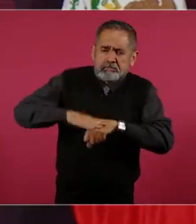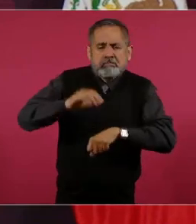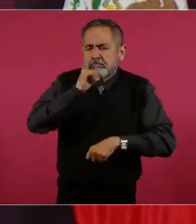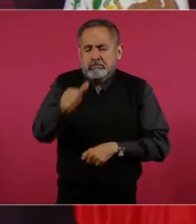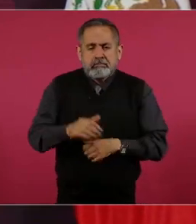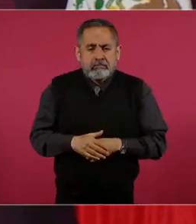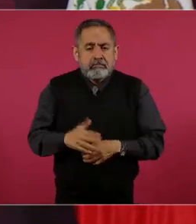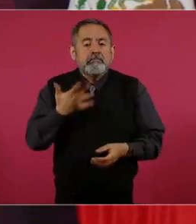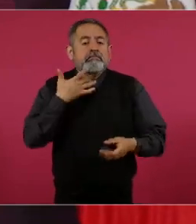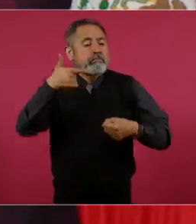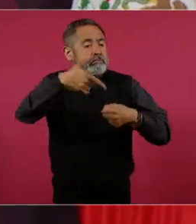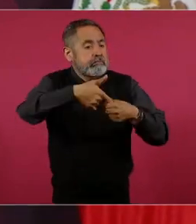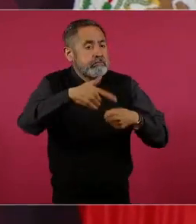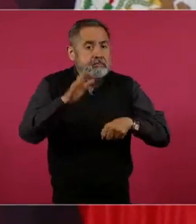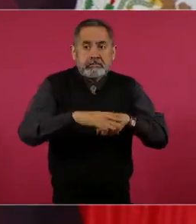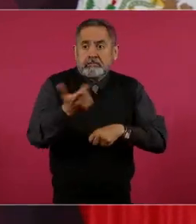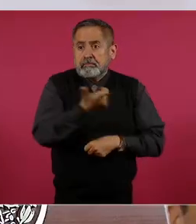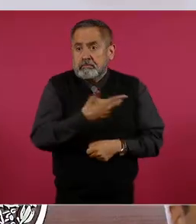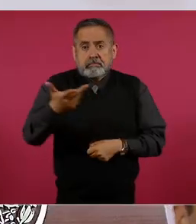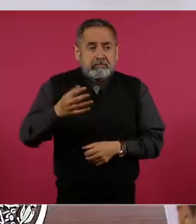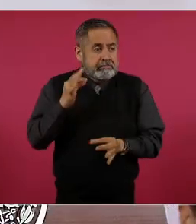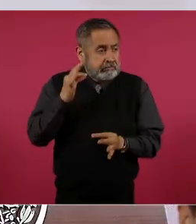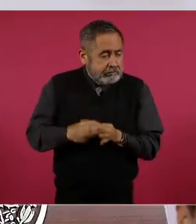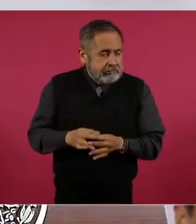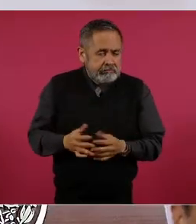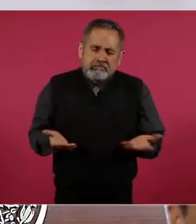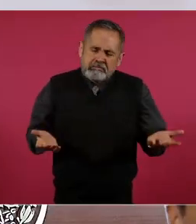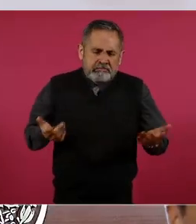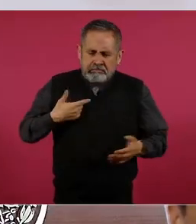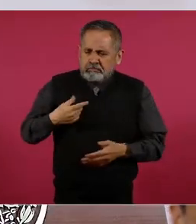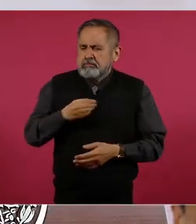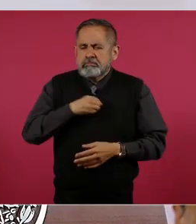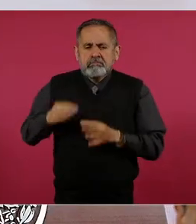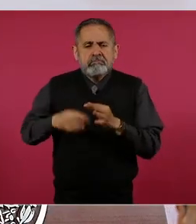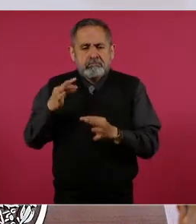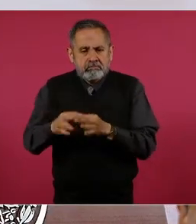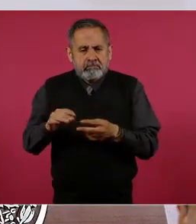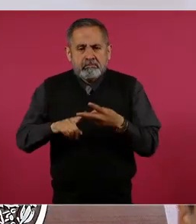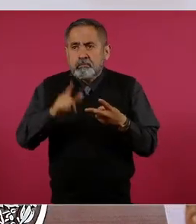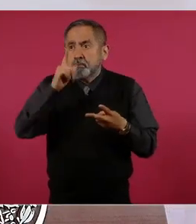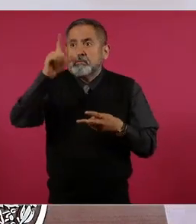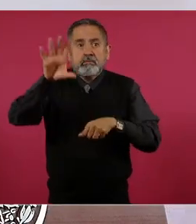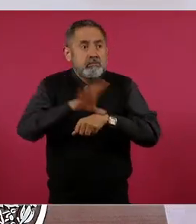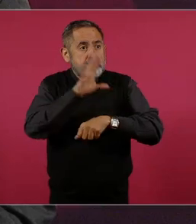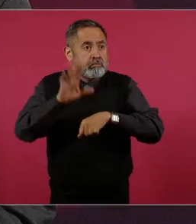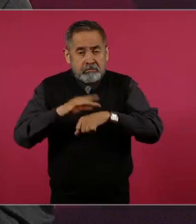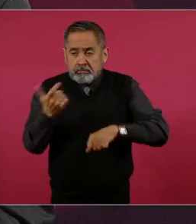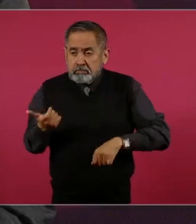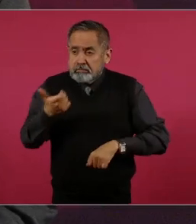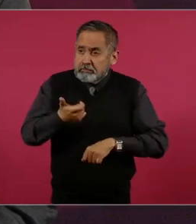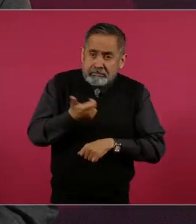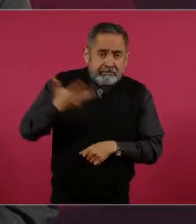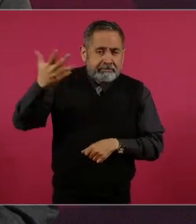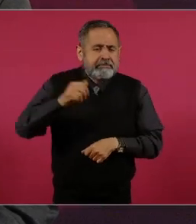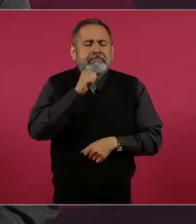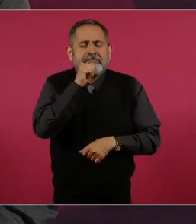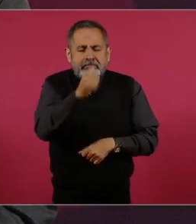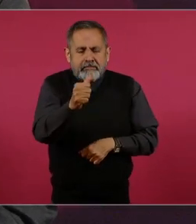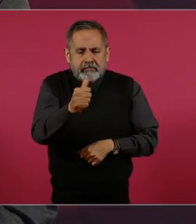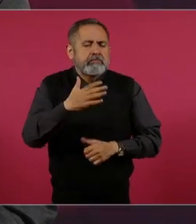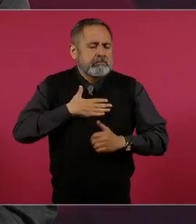la gasolina en términos reales y cumplimos, no va a aumentar la luz en términos reales y cumplimos.